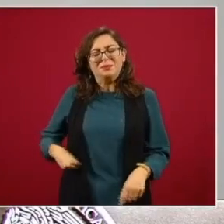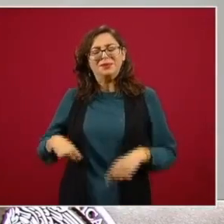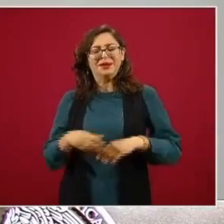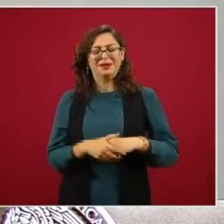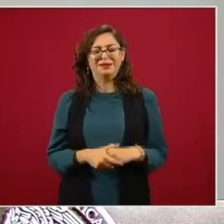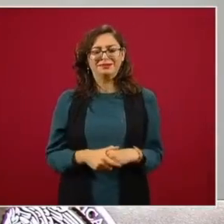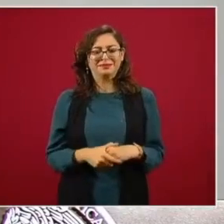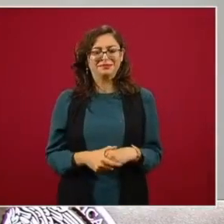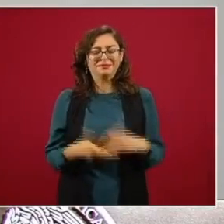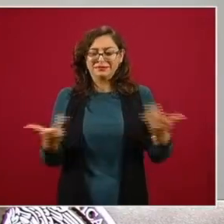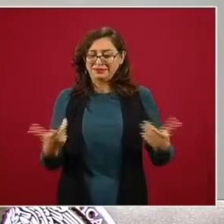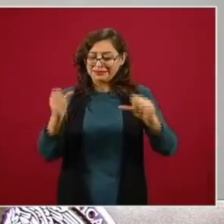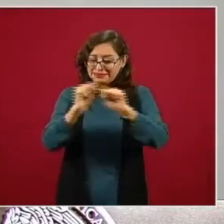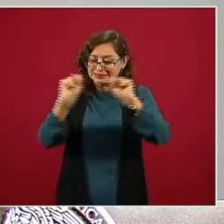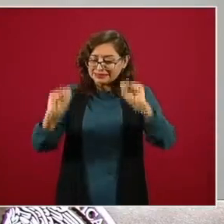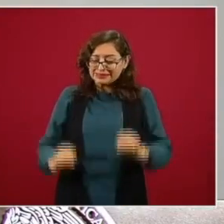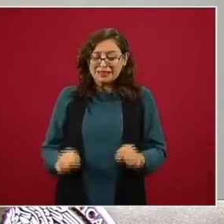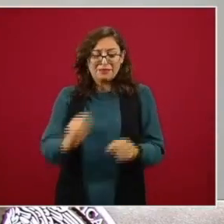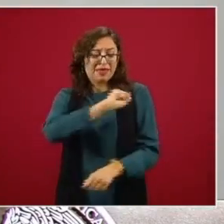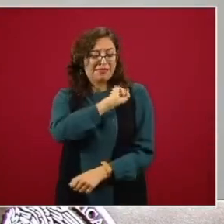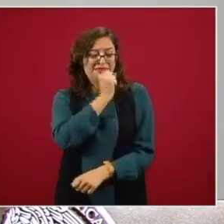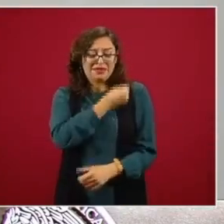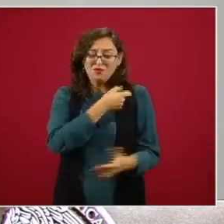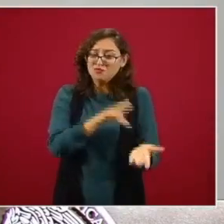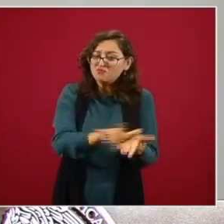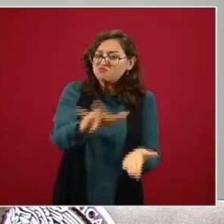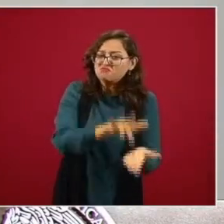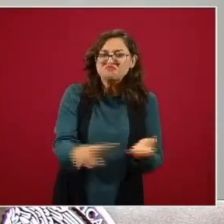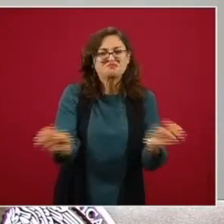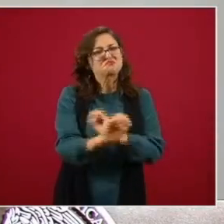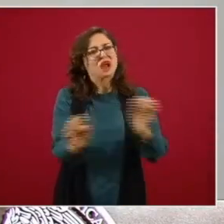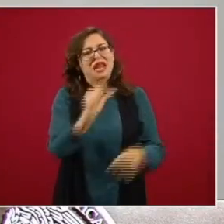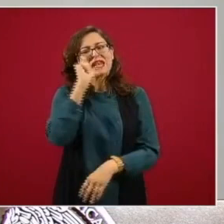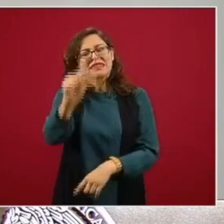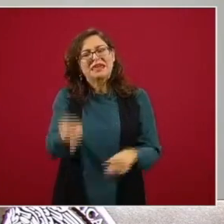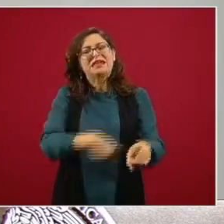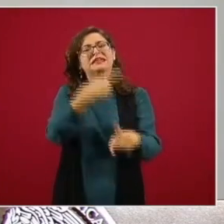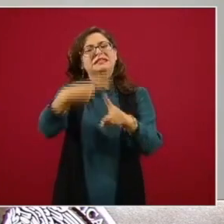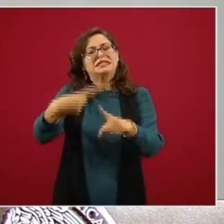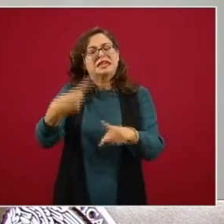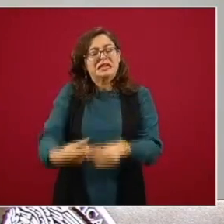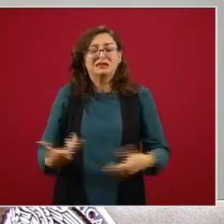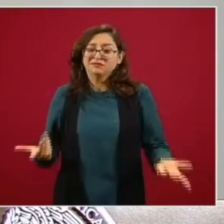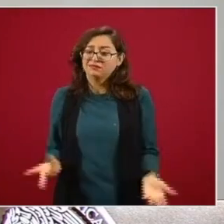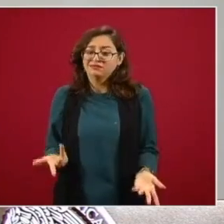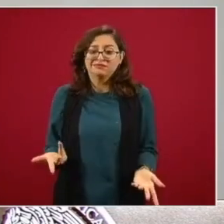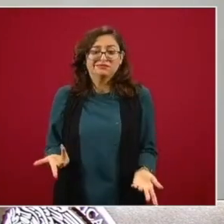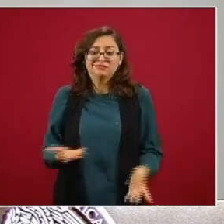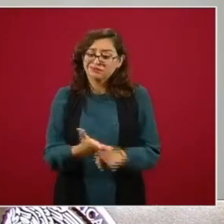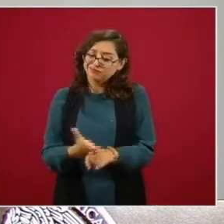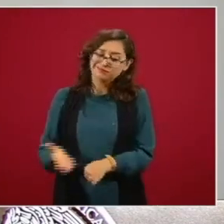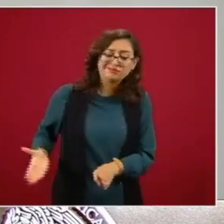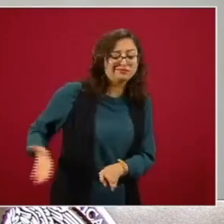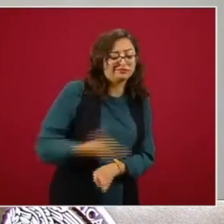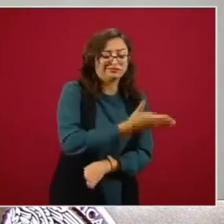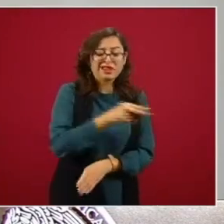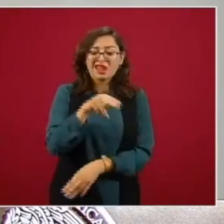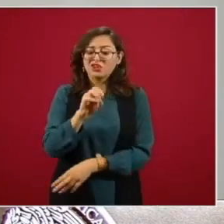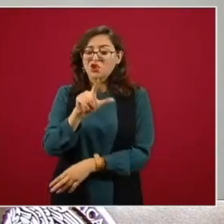apoyar un buen sistema de salud pública estos neoliberales corruptos